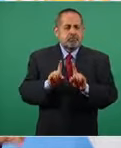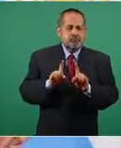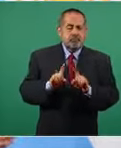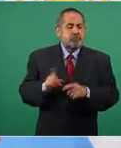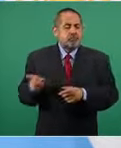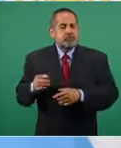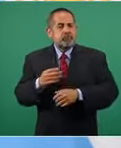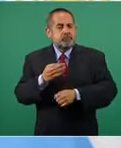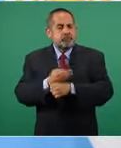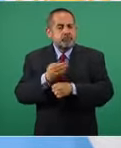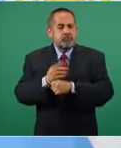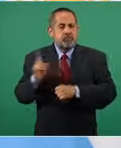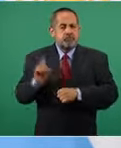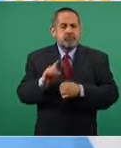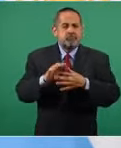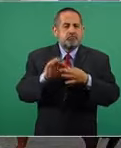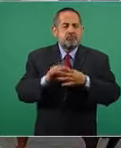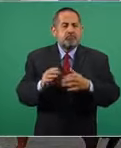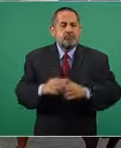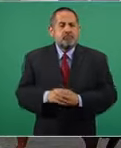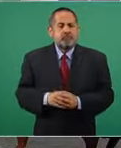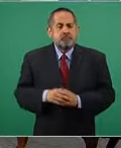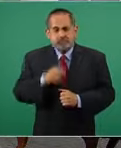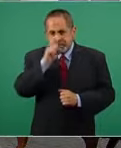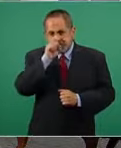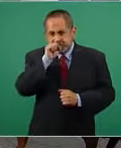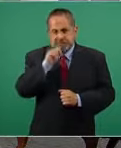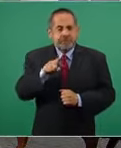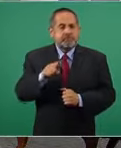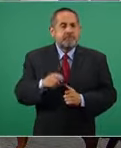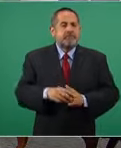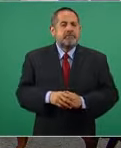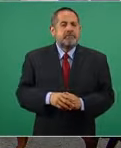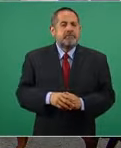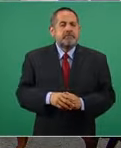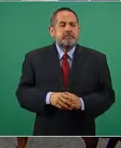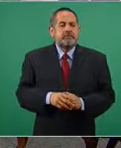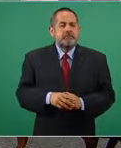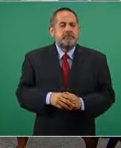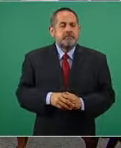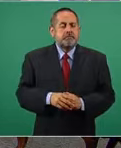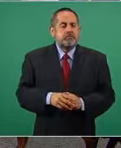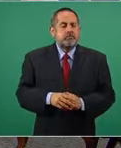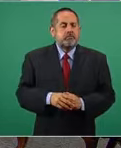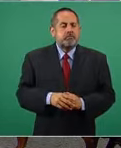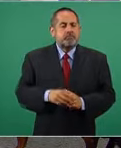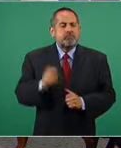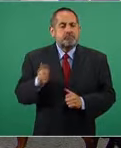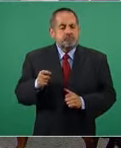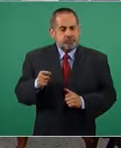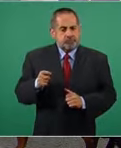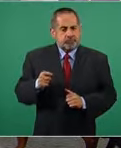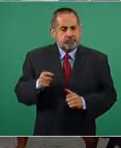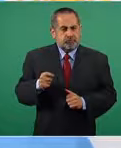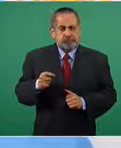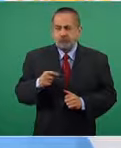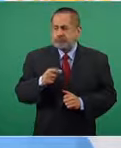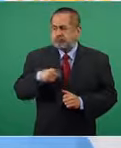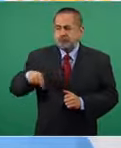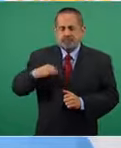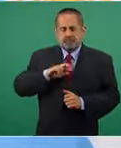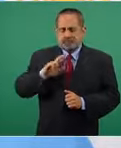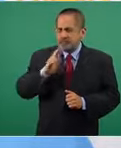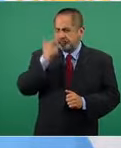va a estar con nosotros, nosotros también en el acto en el que recordamos